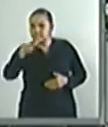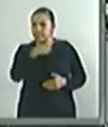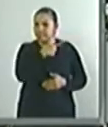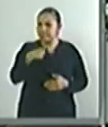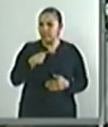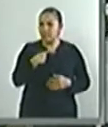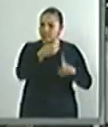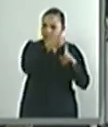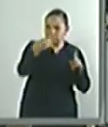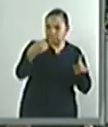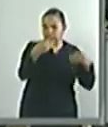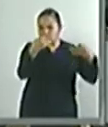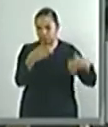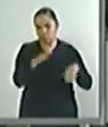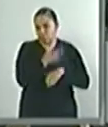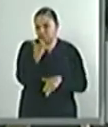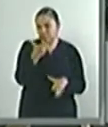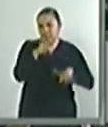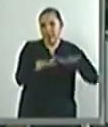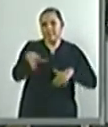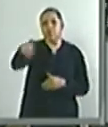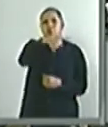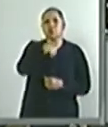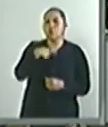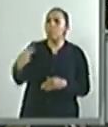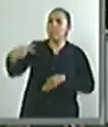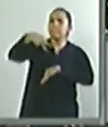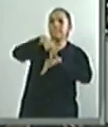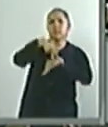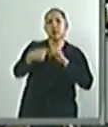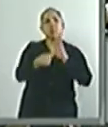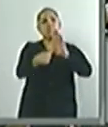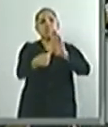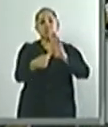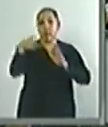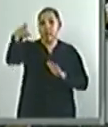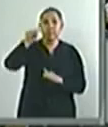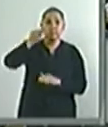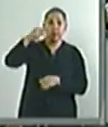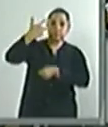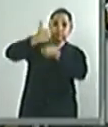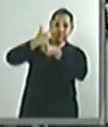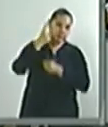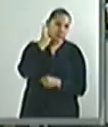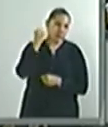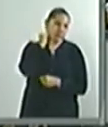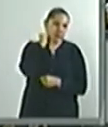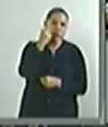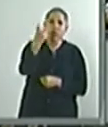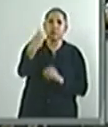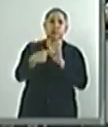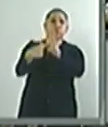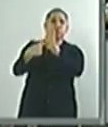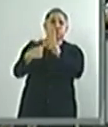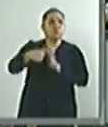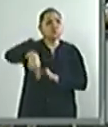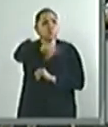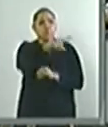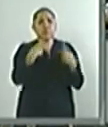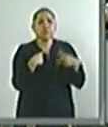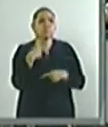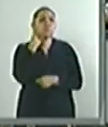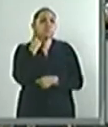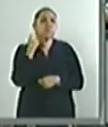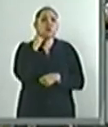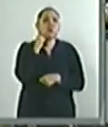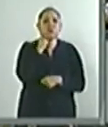presentar las iniciativas solamente para el canal del Congreso y no para los miembros de la Comisión Permanente, que no están en sus curules